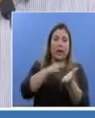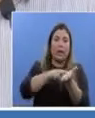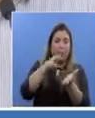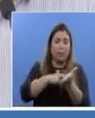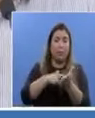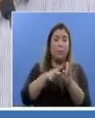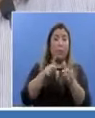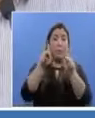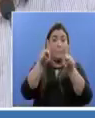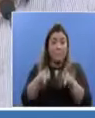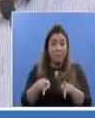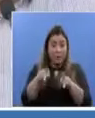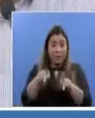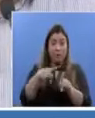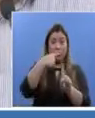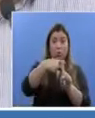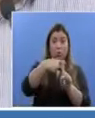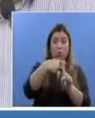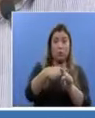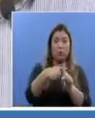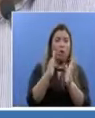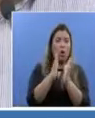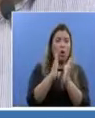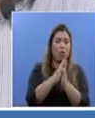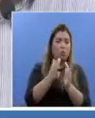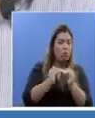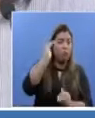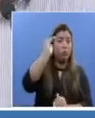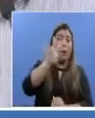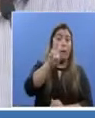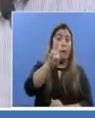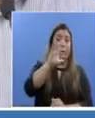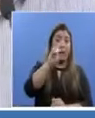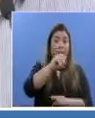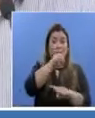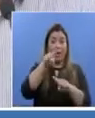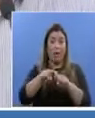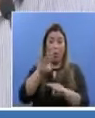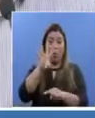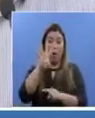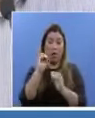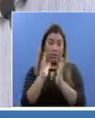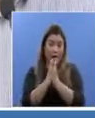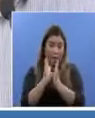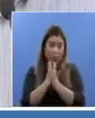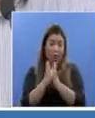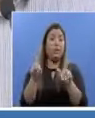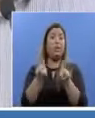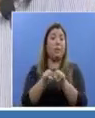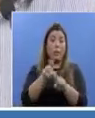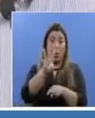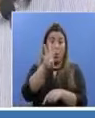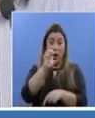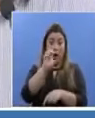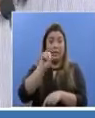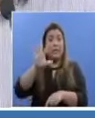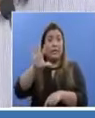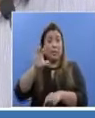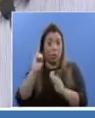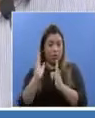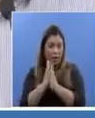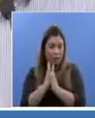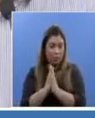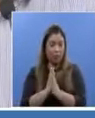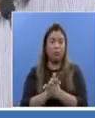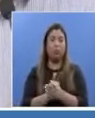mayoría de casos confirmados en el grupo de edad de 20 a 40 años y de 40 a 59 años. Pero lamentablemente,